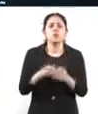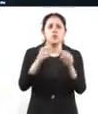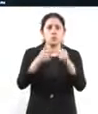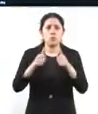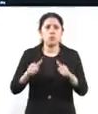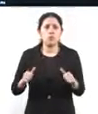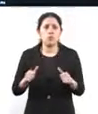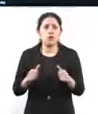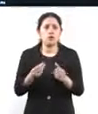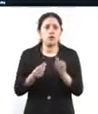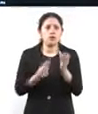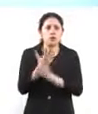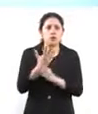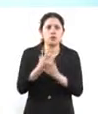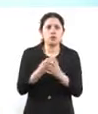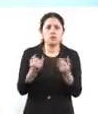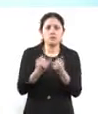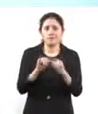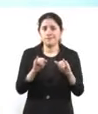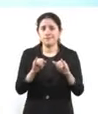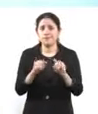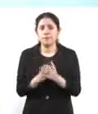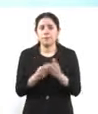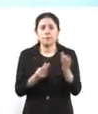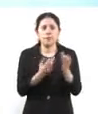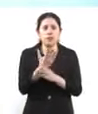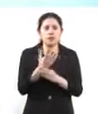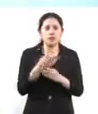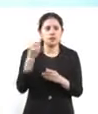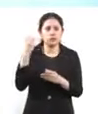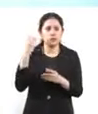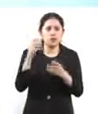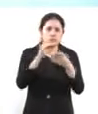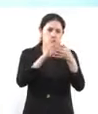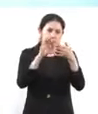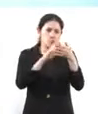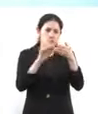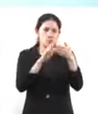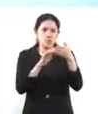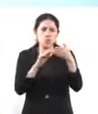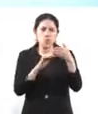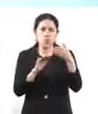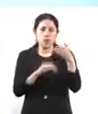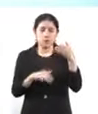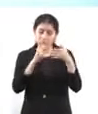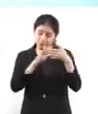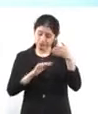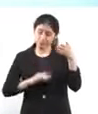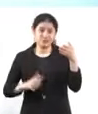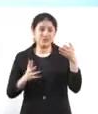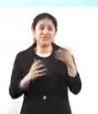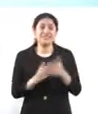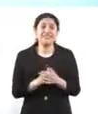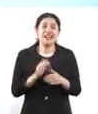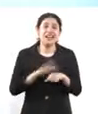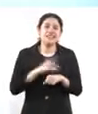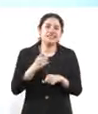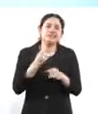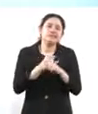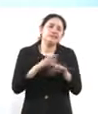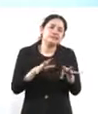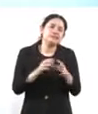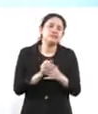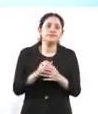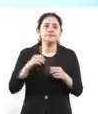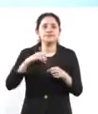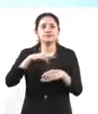evento. Y el nuevo evento... Es una ficha un poco larga porque evidentemente es un sitio que es información compleja. Pero, bueno, el